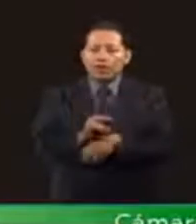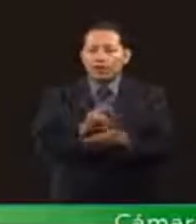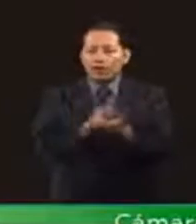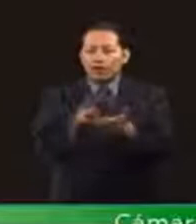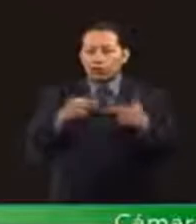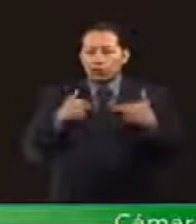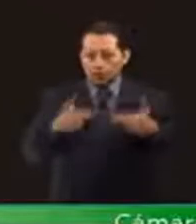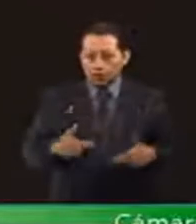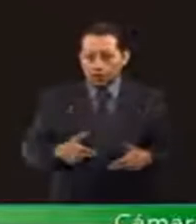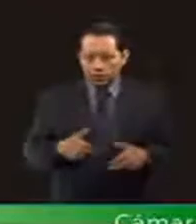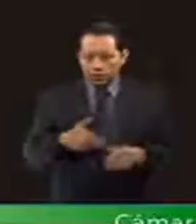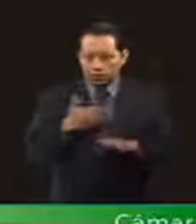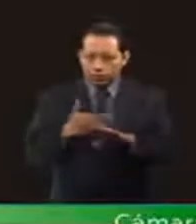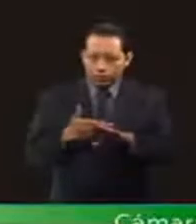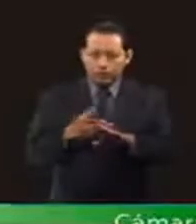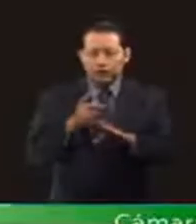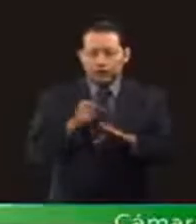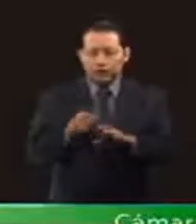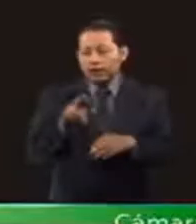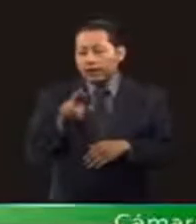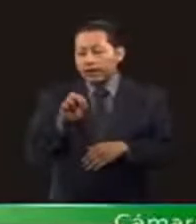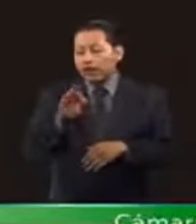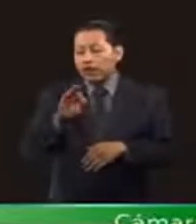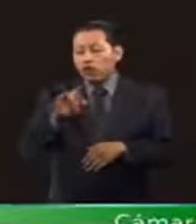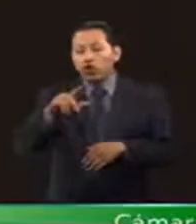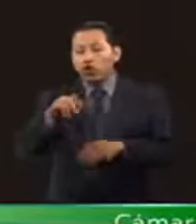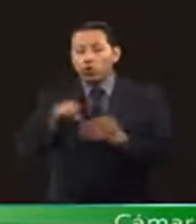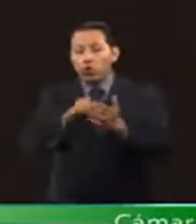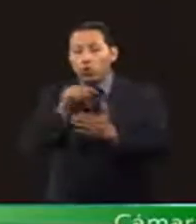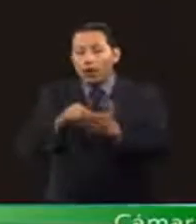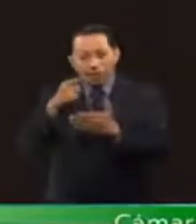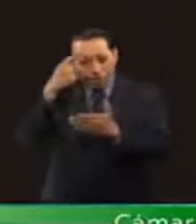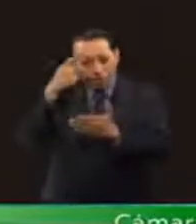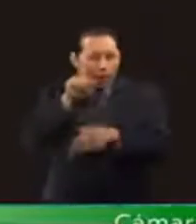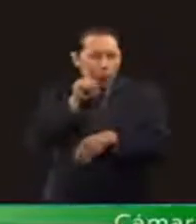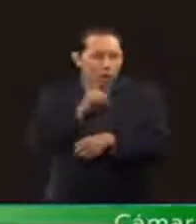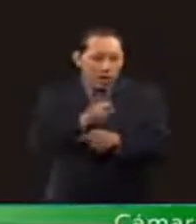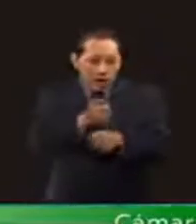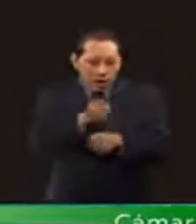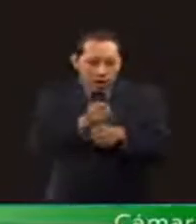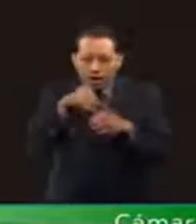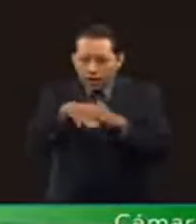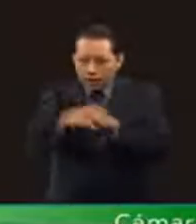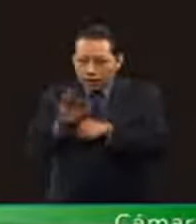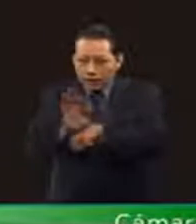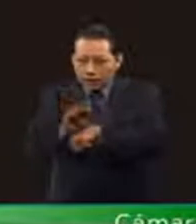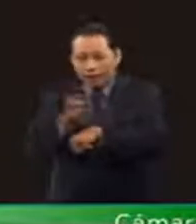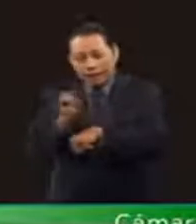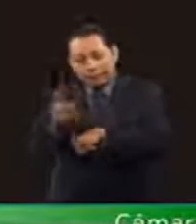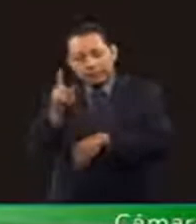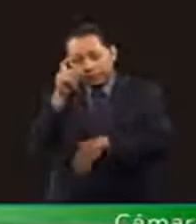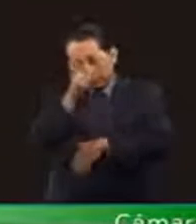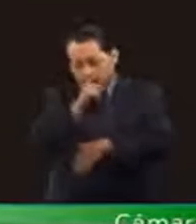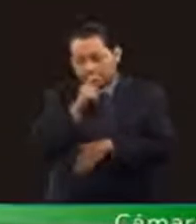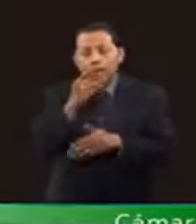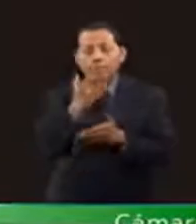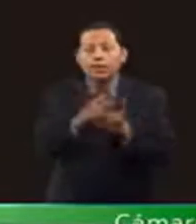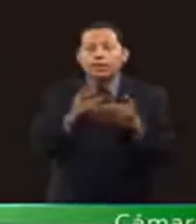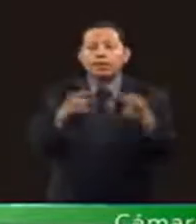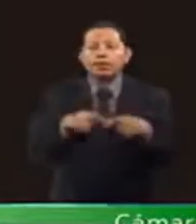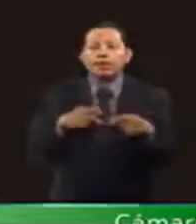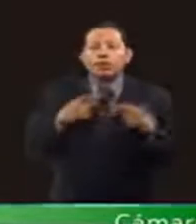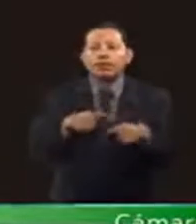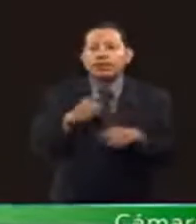humanos, a los refugios de las mujeres violentadas, a las personas que han perdido su